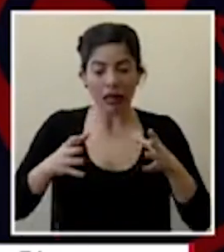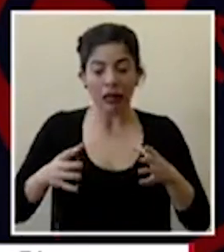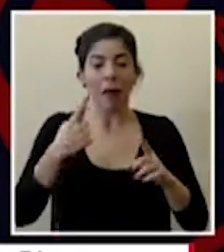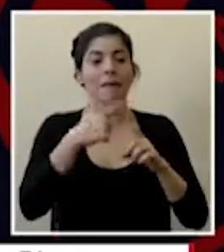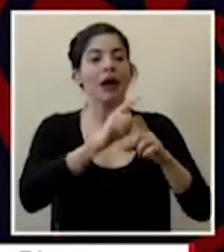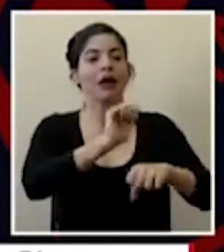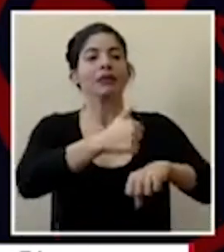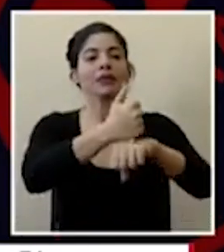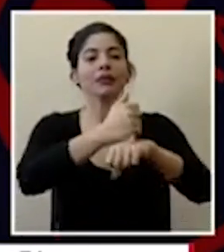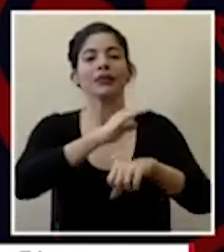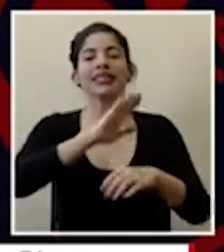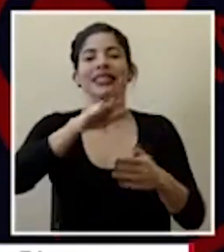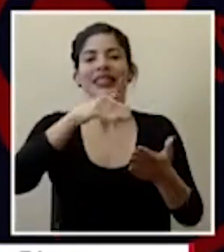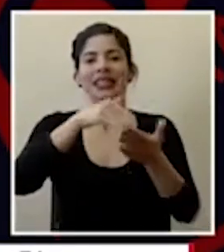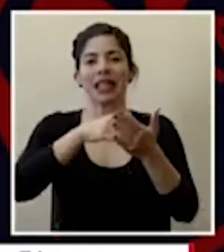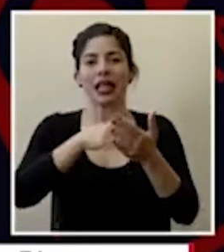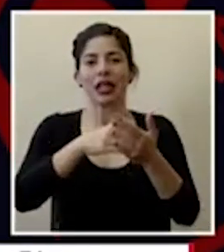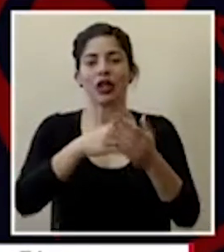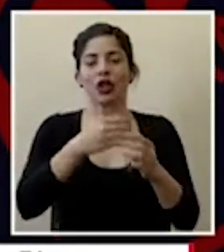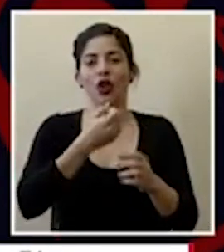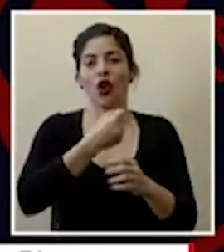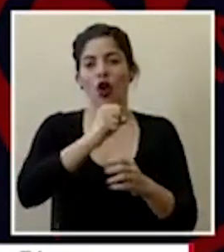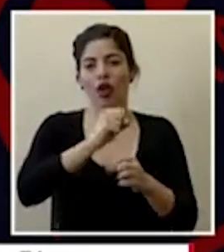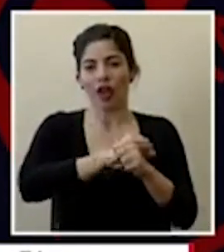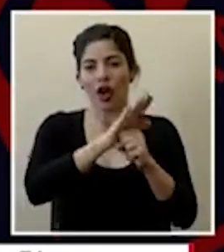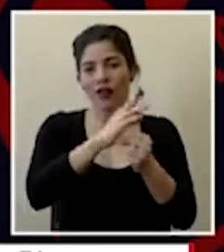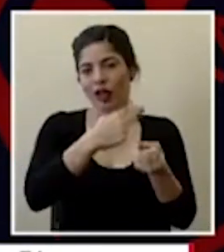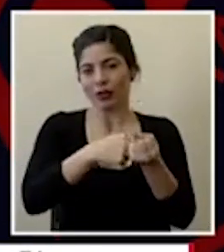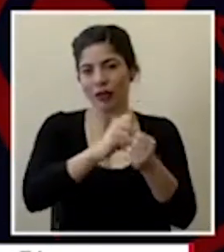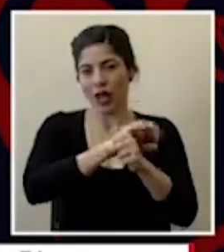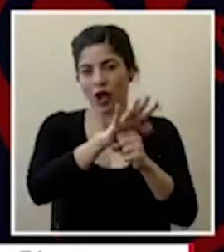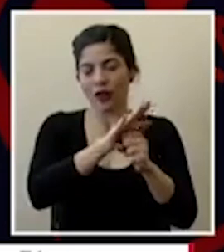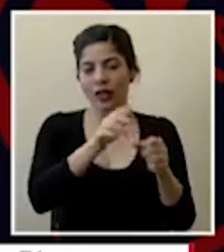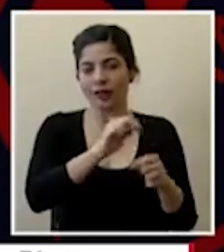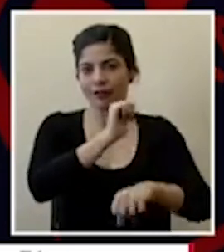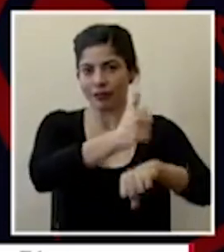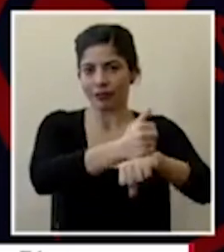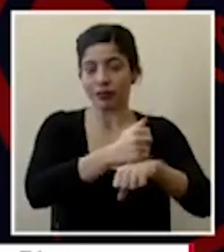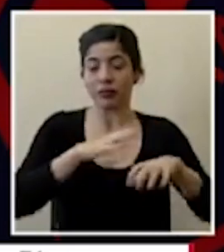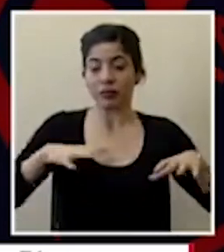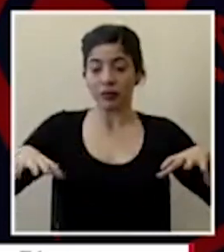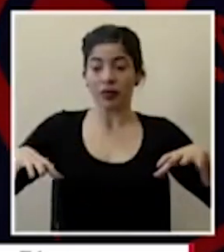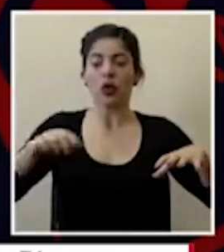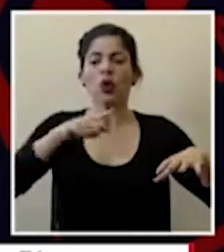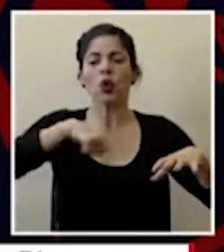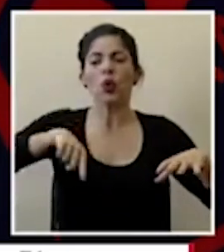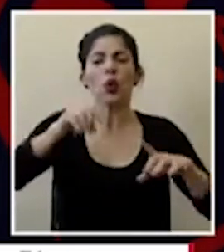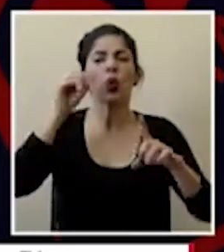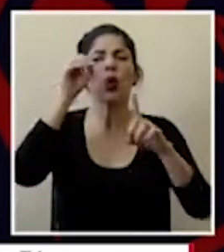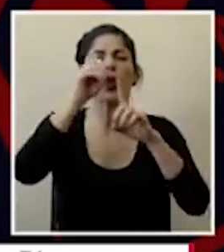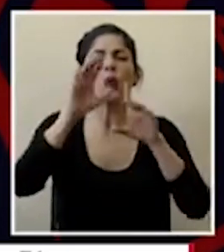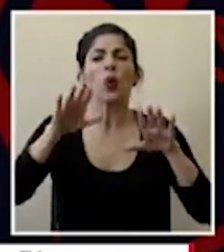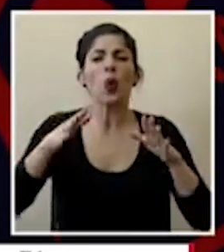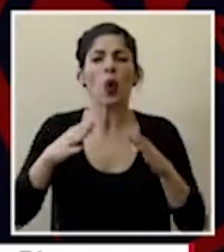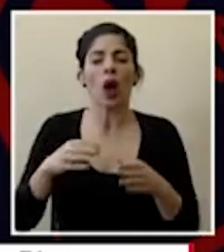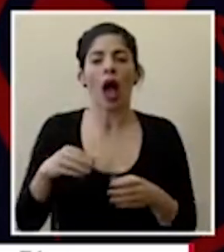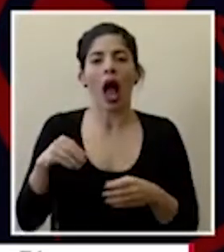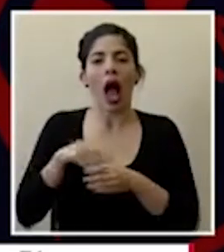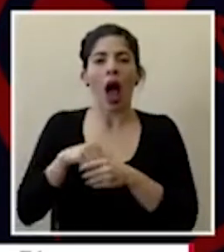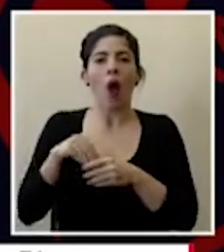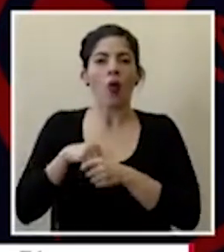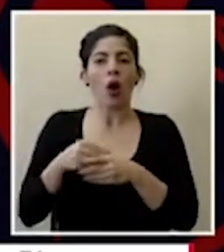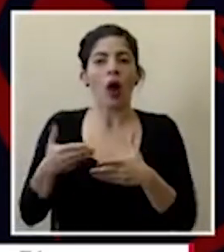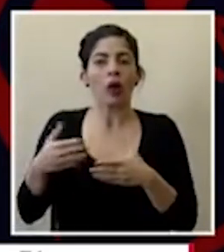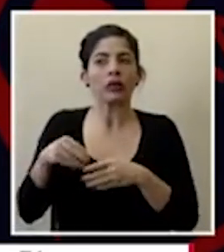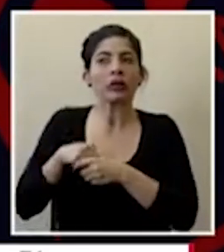el centro anticovid como prefiero decirle yo es muy importante que estas medidas lo que tienen es el objetivo es primero ahorrar insumos no sabemos